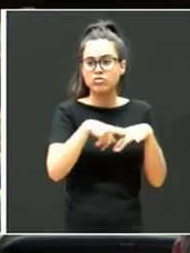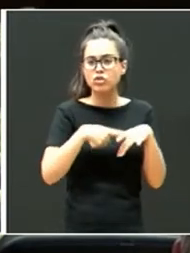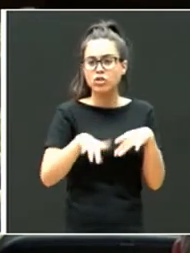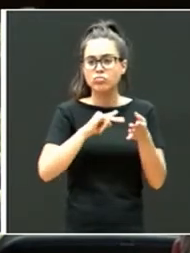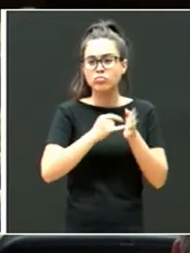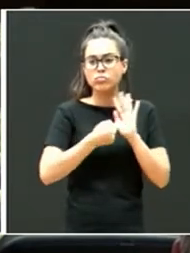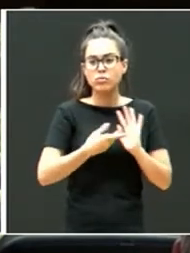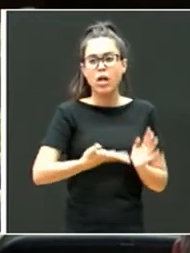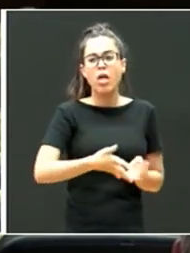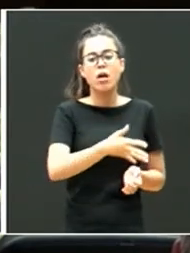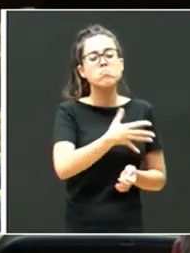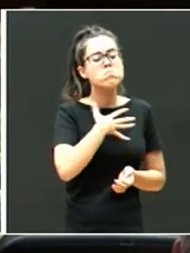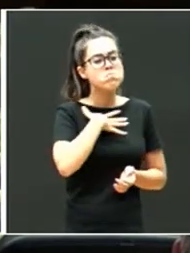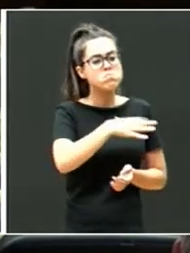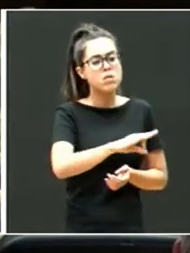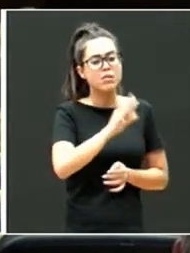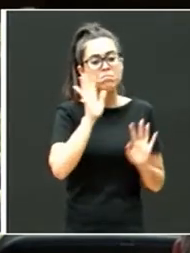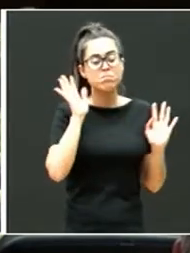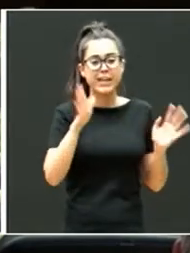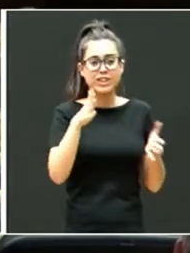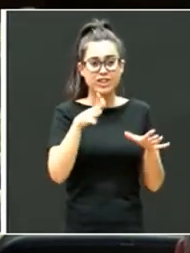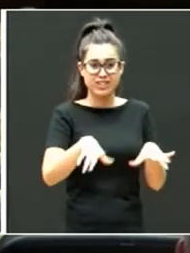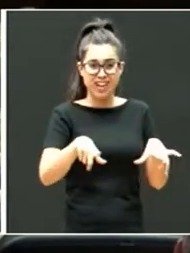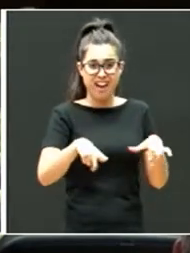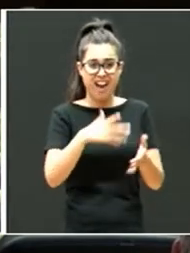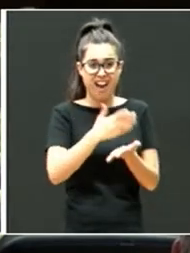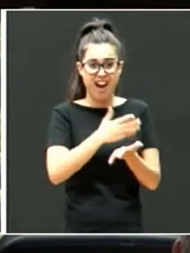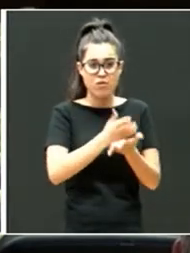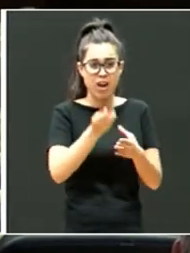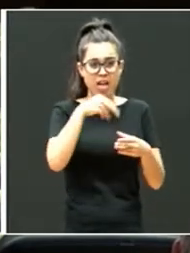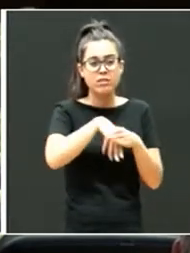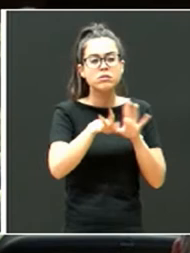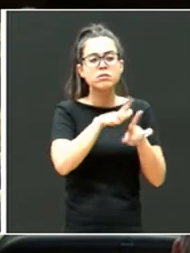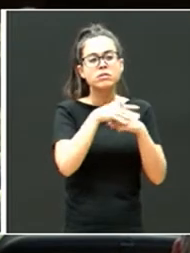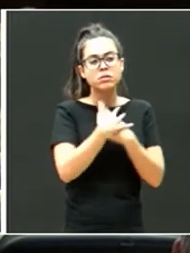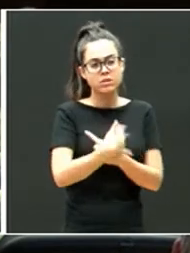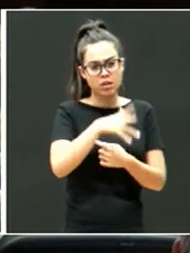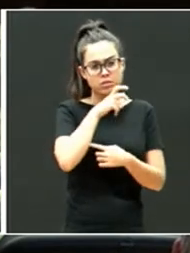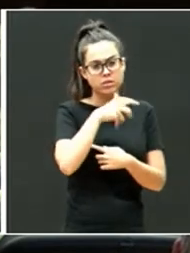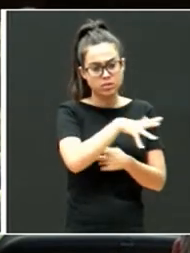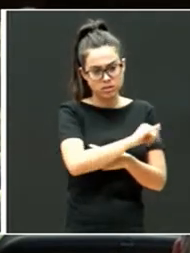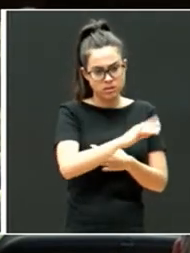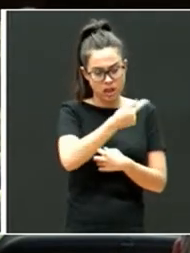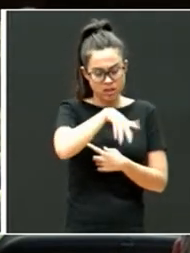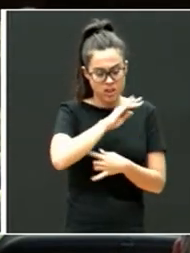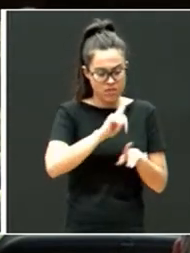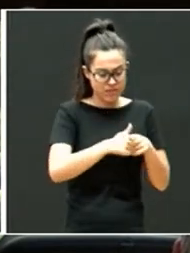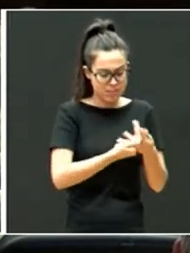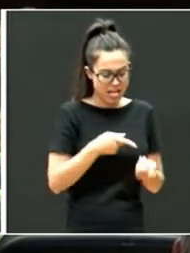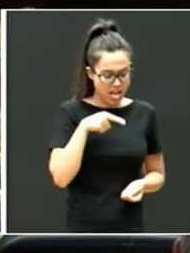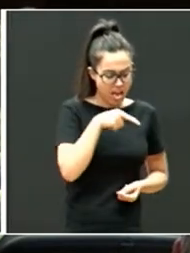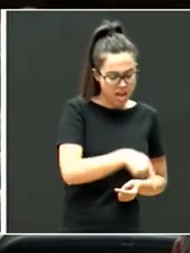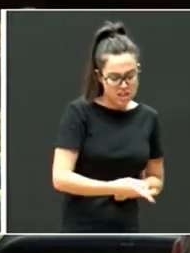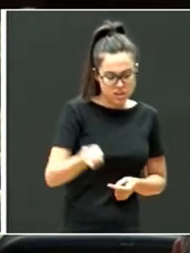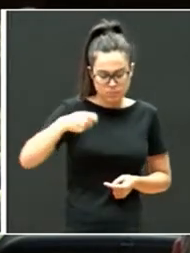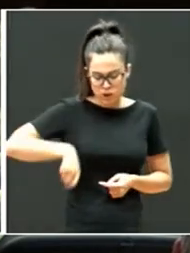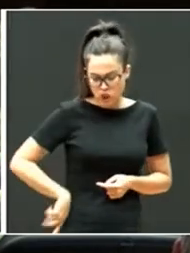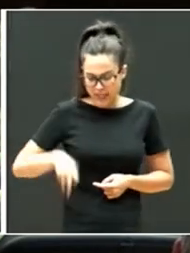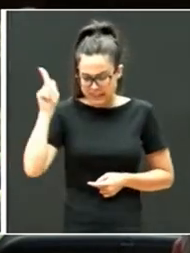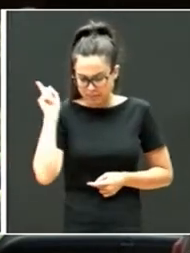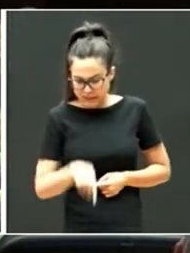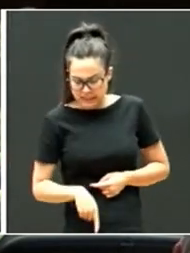pero es terriblemente importante lo que pasa en el aula. Y por mucho que los padres estemos ahí y los profesionales estén ahí, nos estén dando su apoyo,